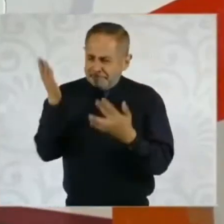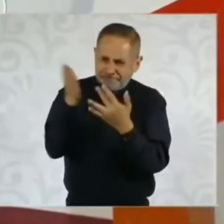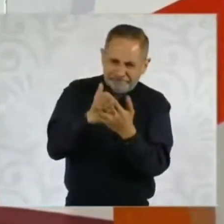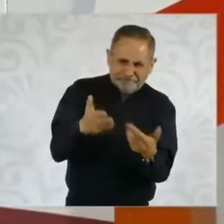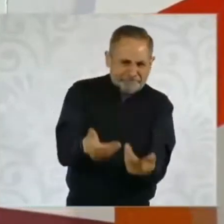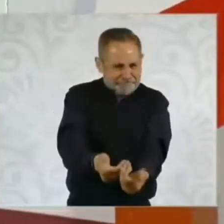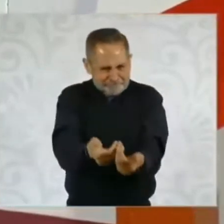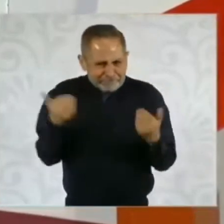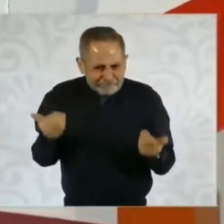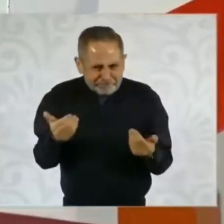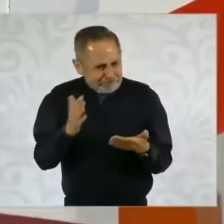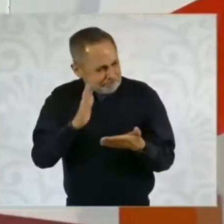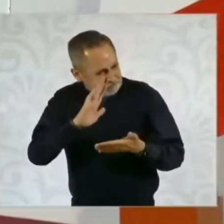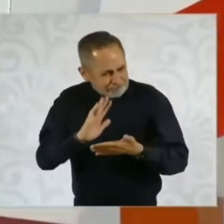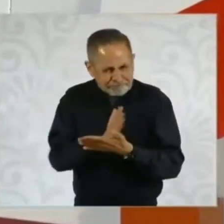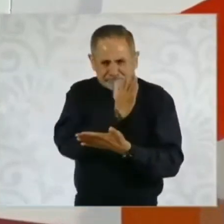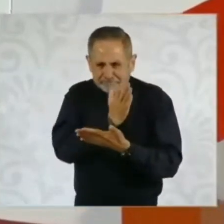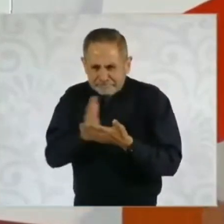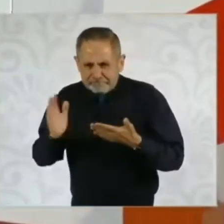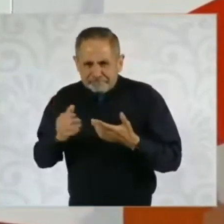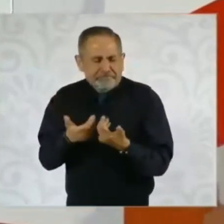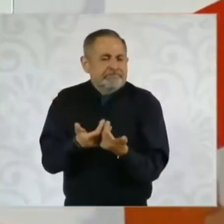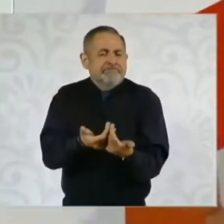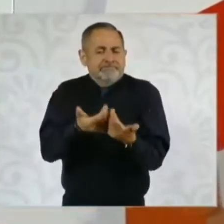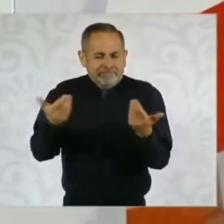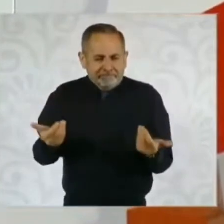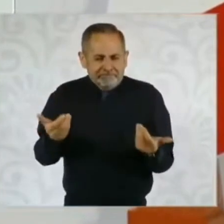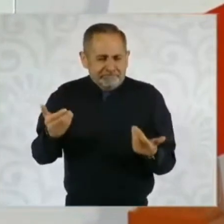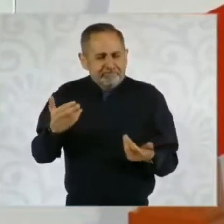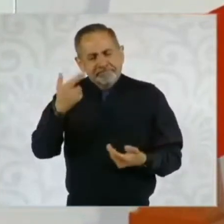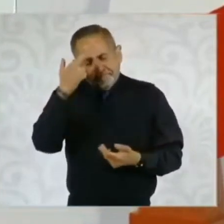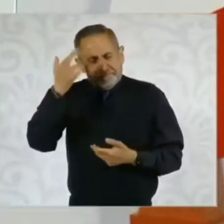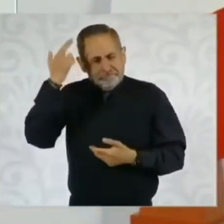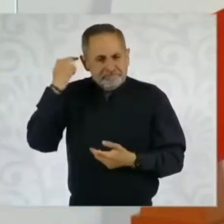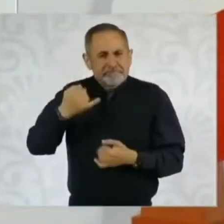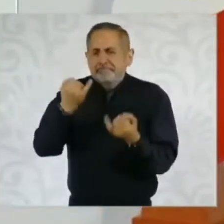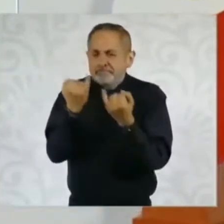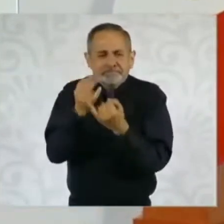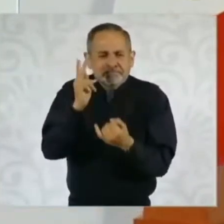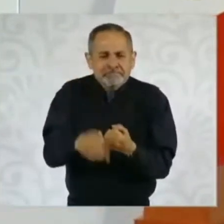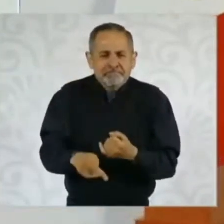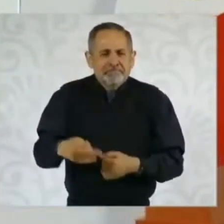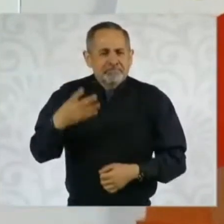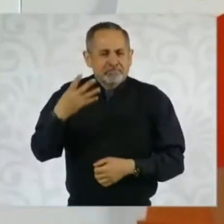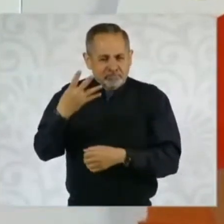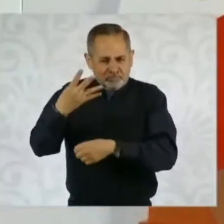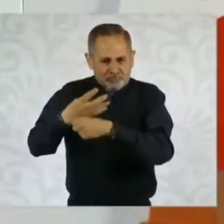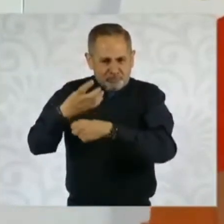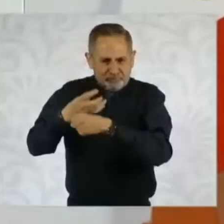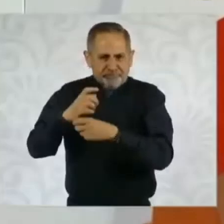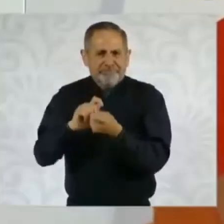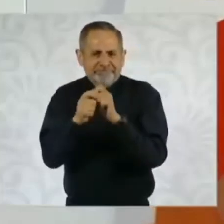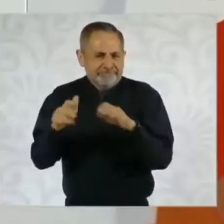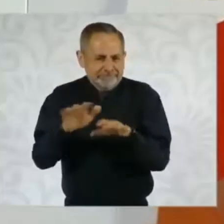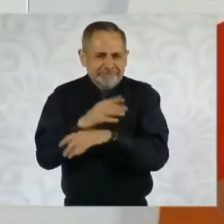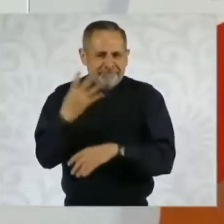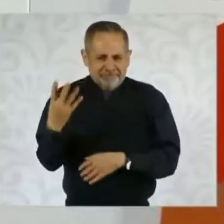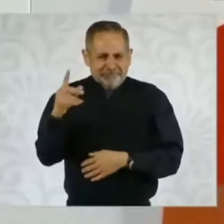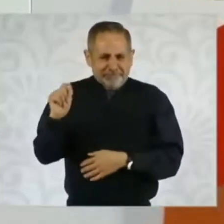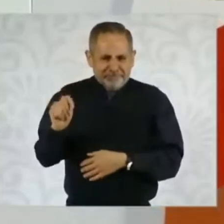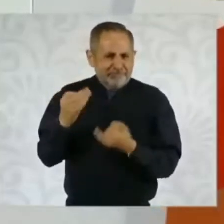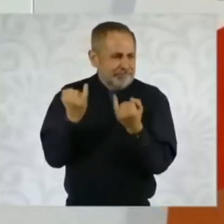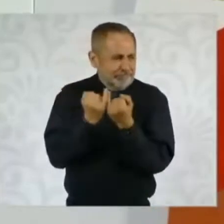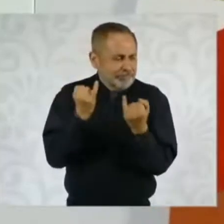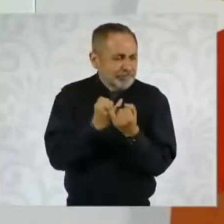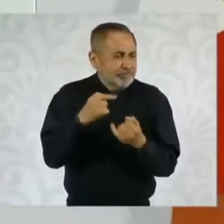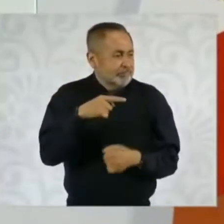del poder político con la reforma, la Cuarta Transformación esencialmente separa el poder económico